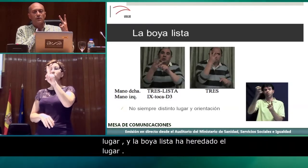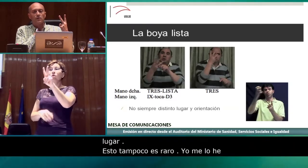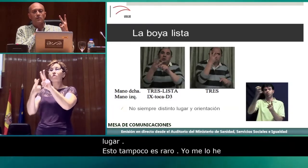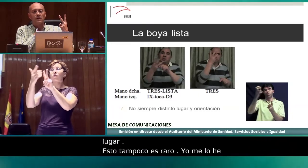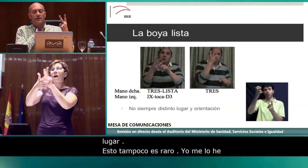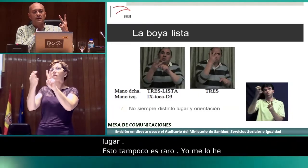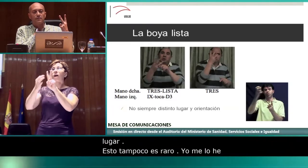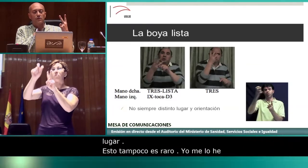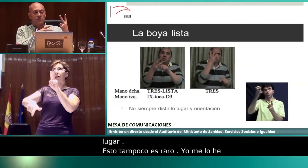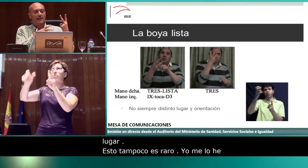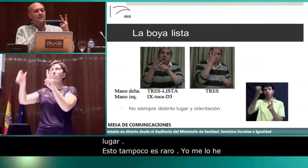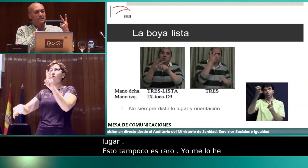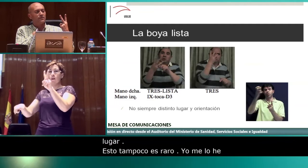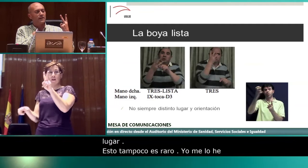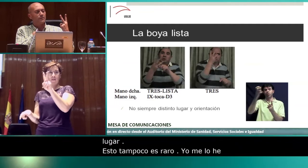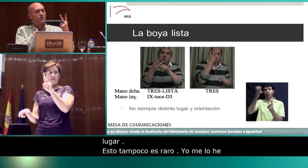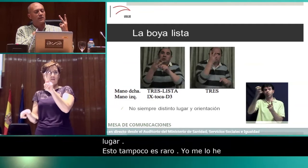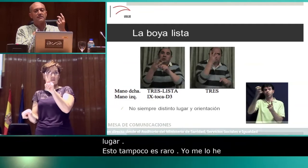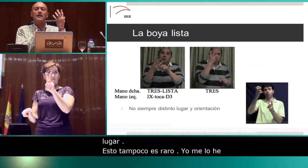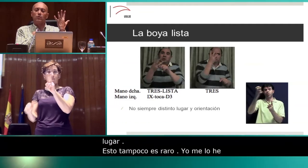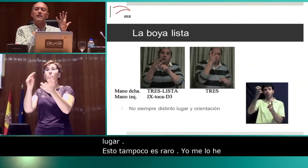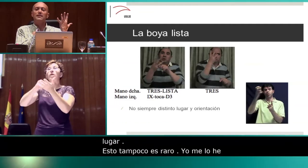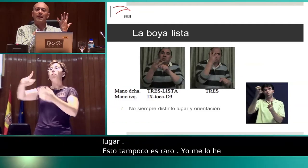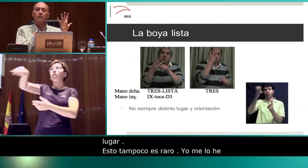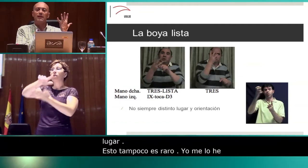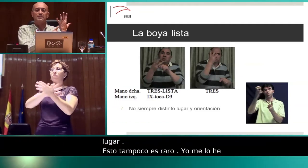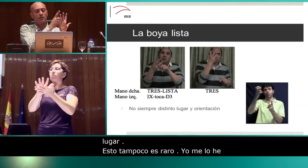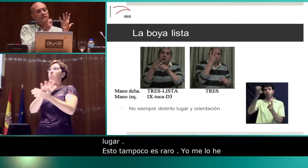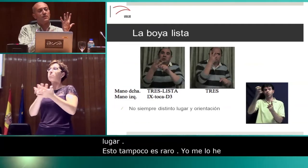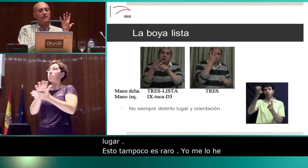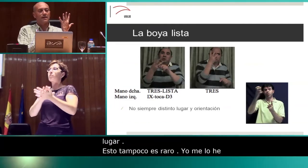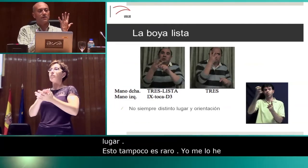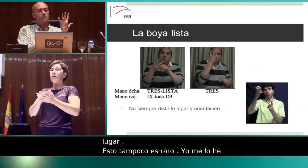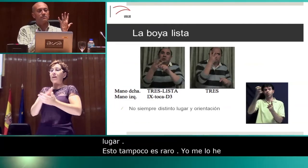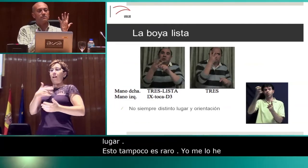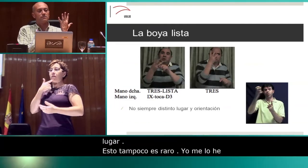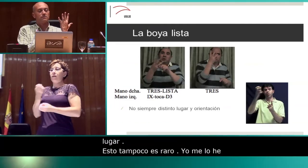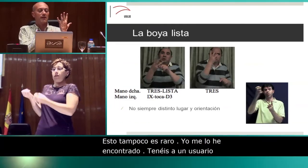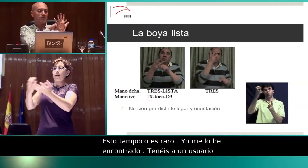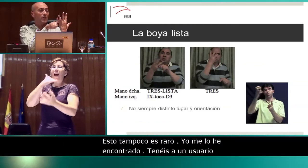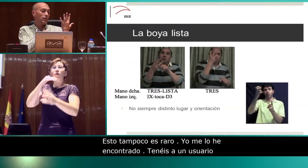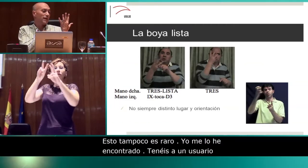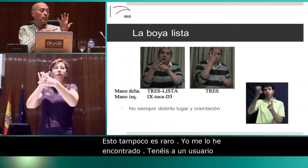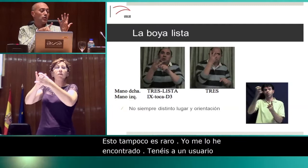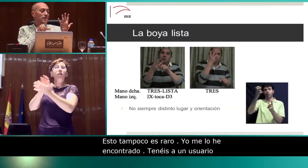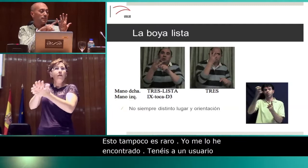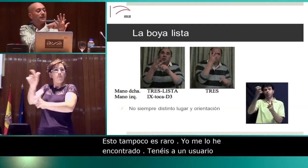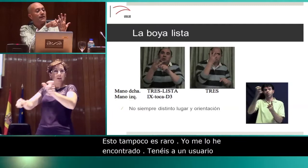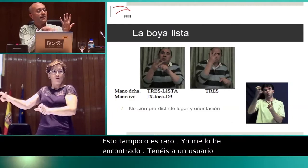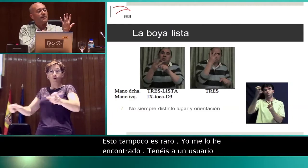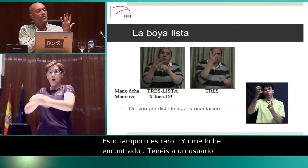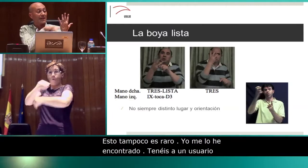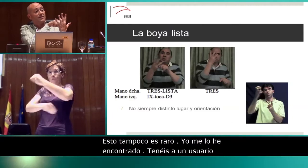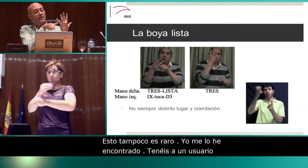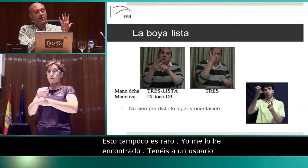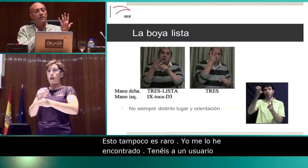cuando los signantes se refieren a personas utilizan la boyalista con esta orientación, ¿vale? Una influencia a lo mejor también de